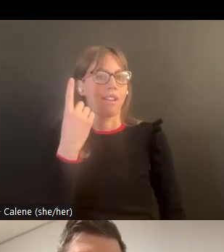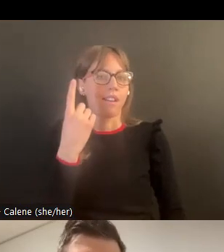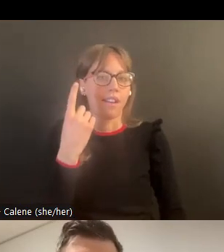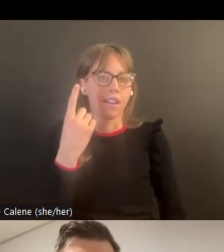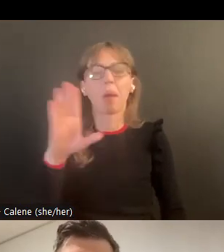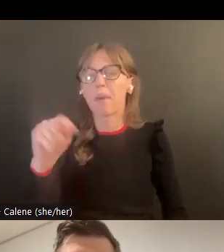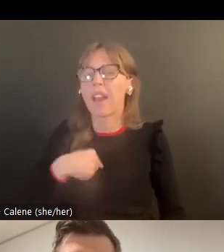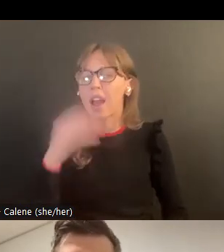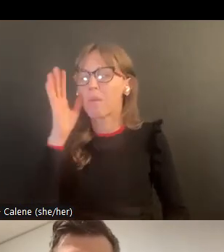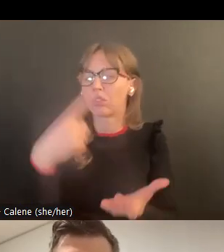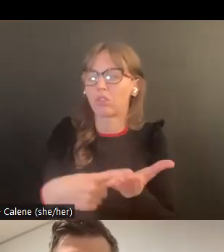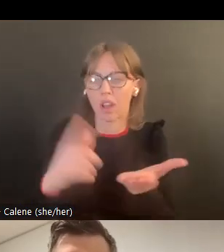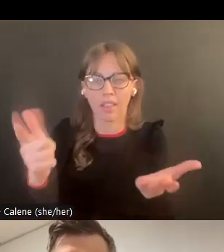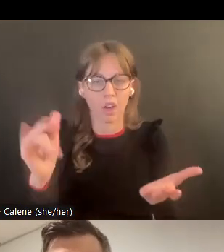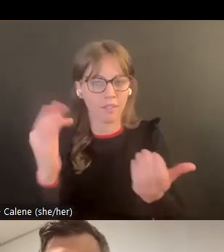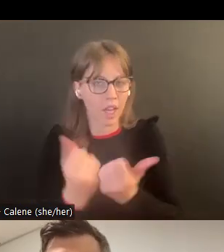No hay solamente una.